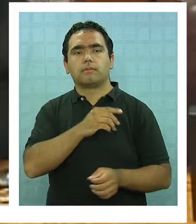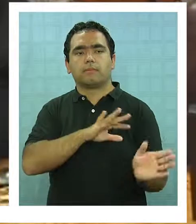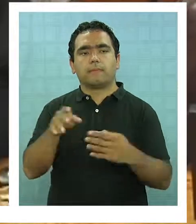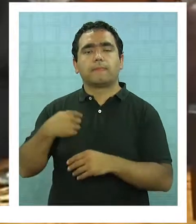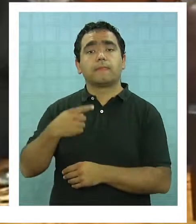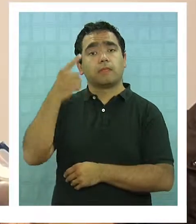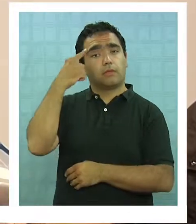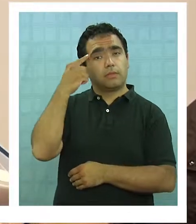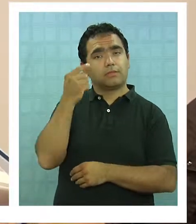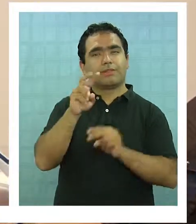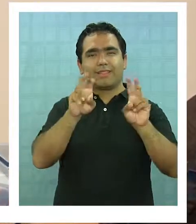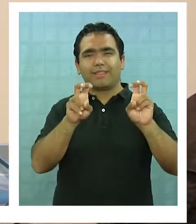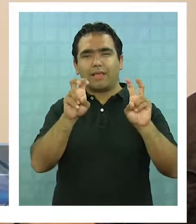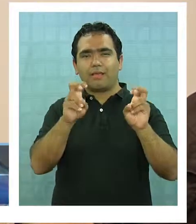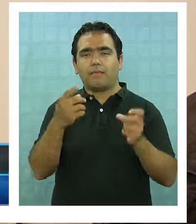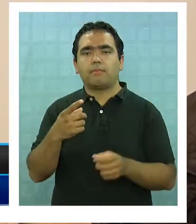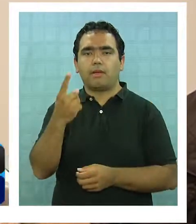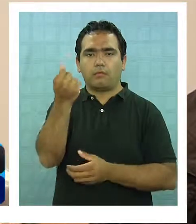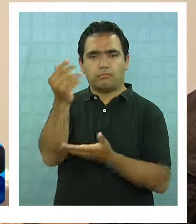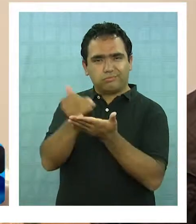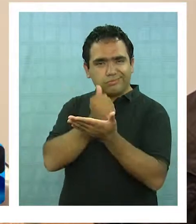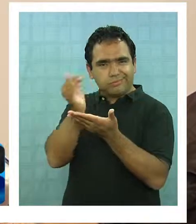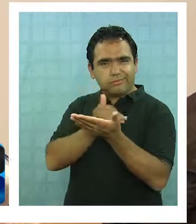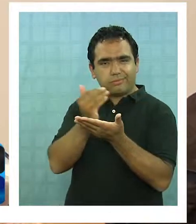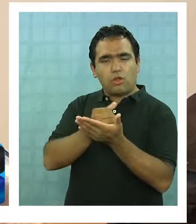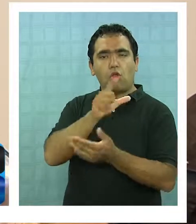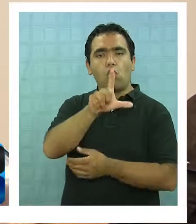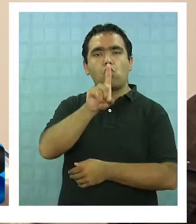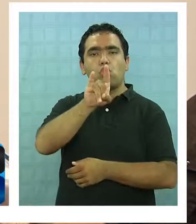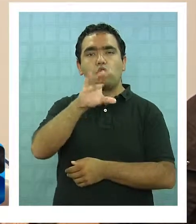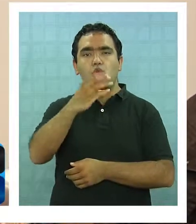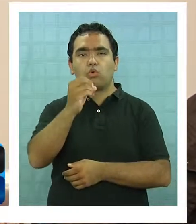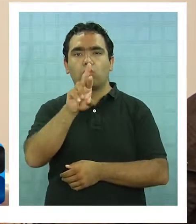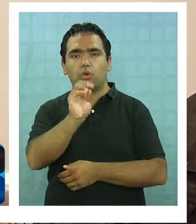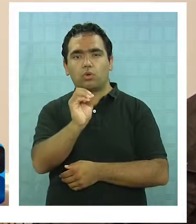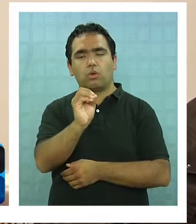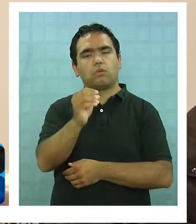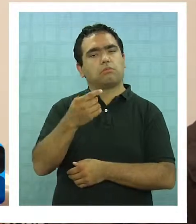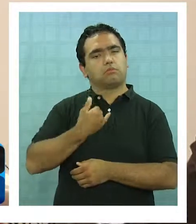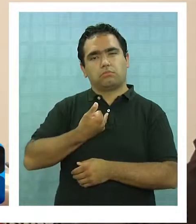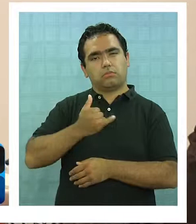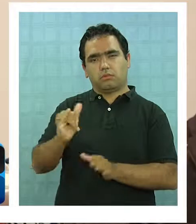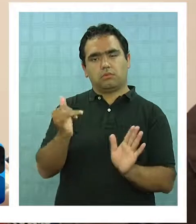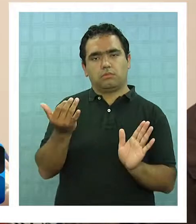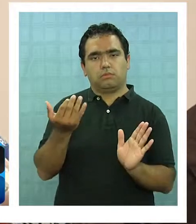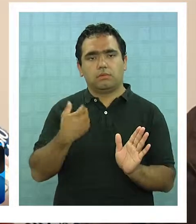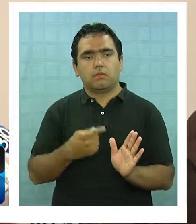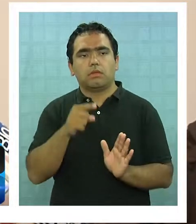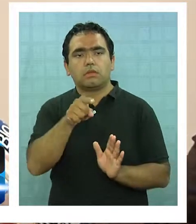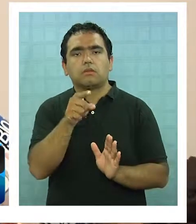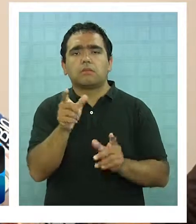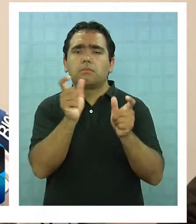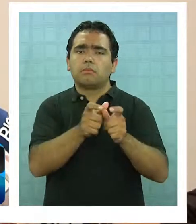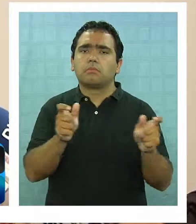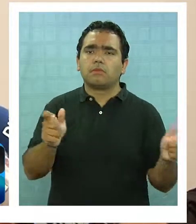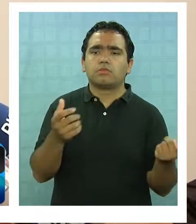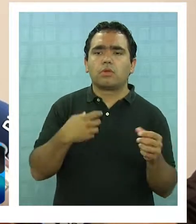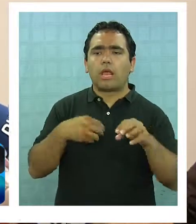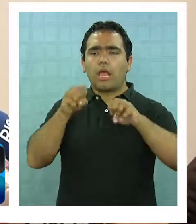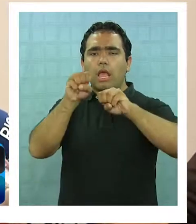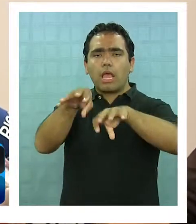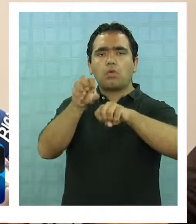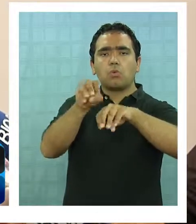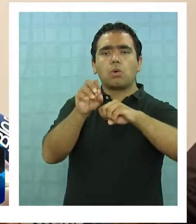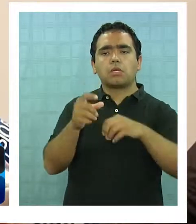es un gran error en la educación. No es bueno que haya lucro. Y no me gusta que hay gente que, bajo el pretexto de la educación, gana dinero